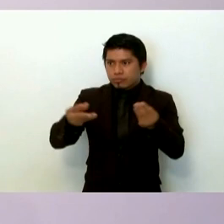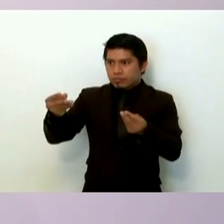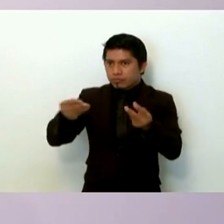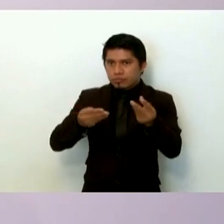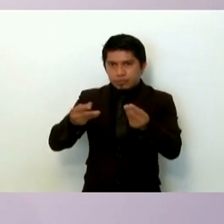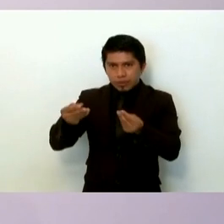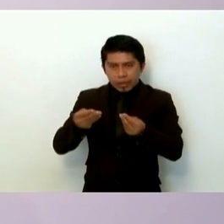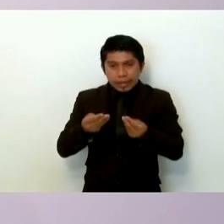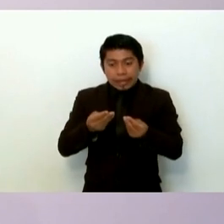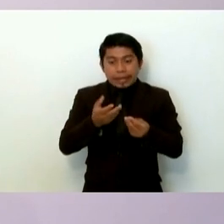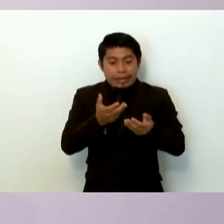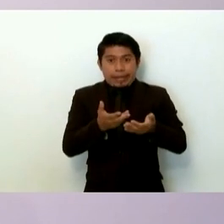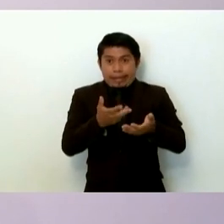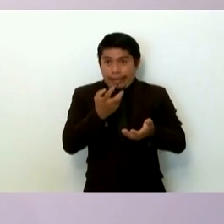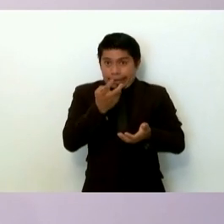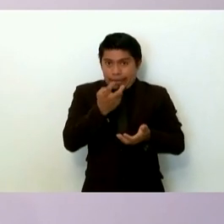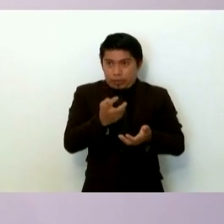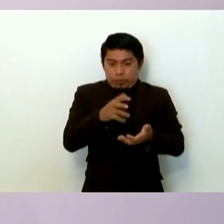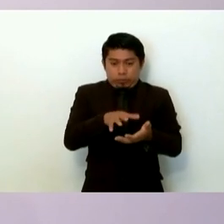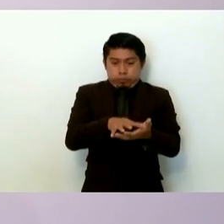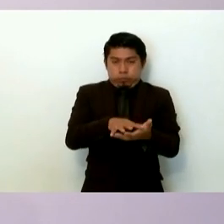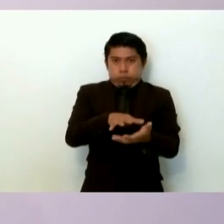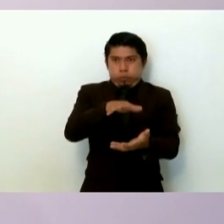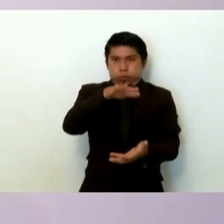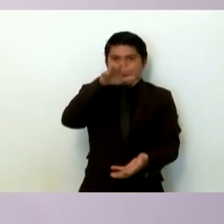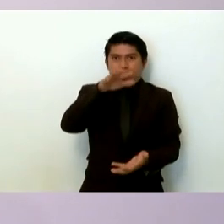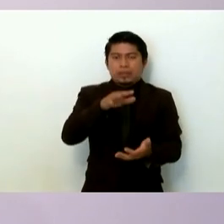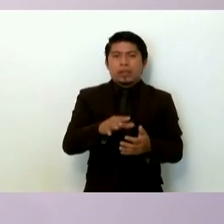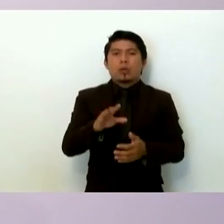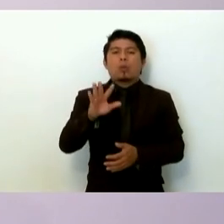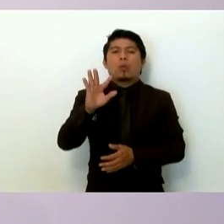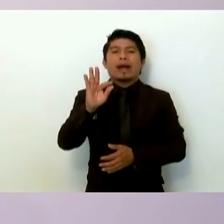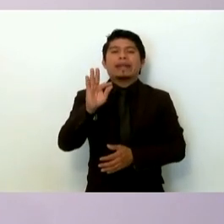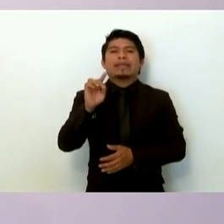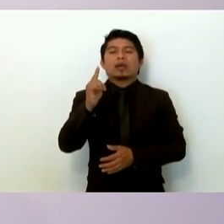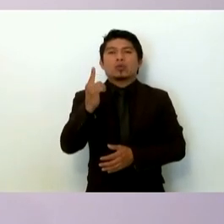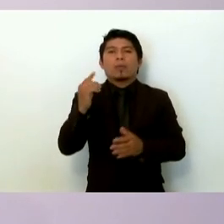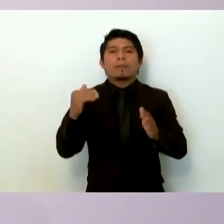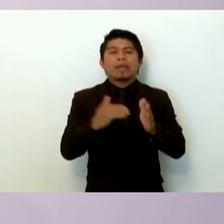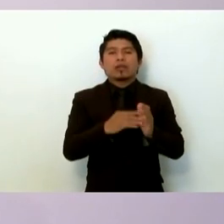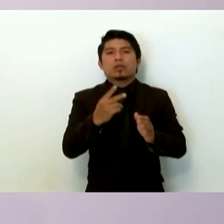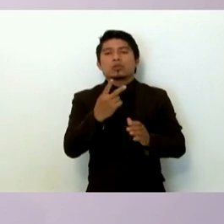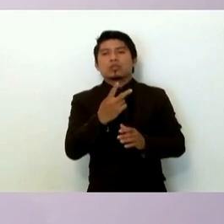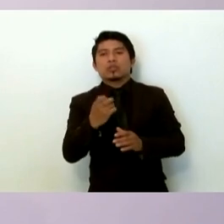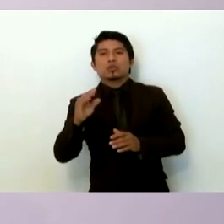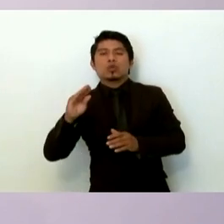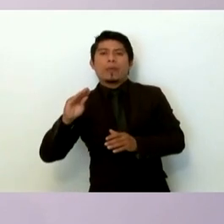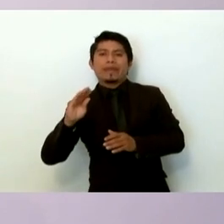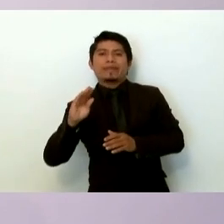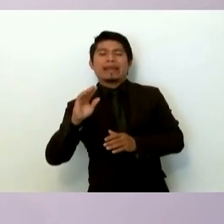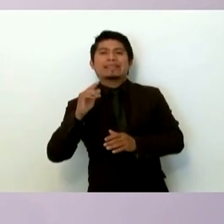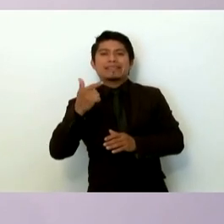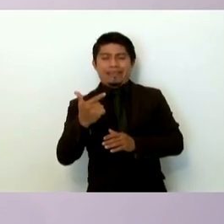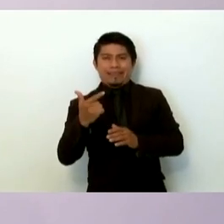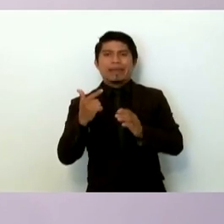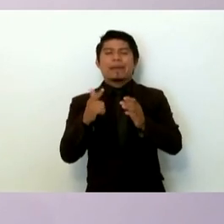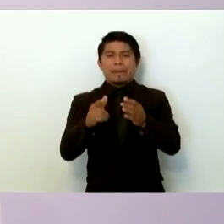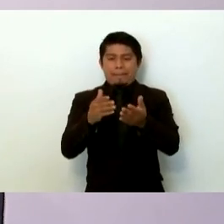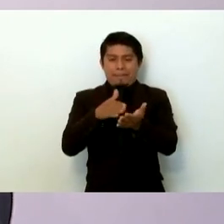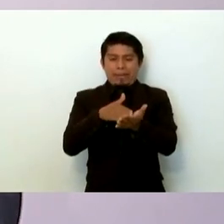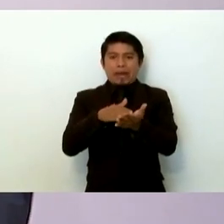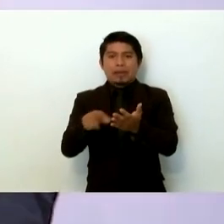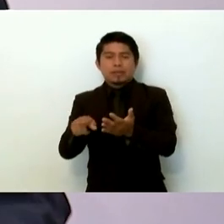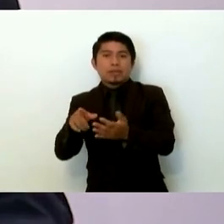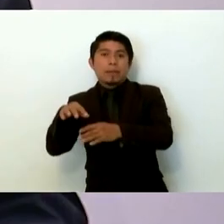que nos han permitido acumular un total de 41.297 documentos, testimonios